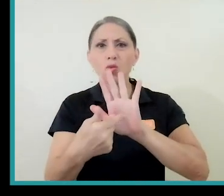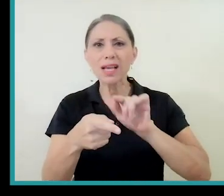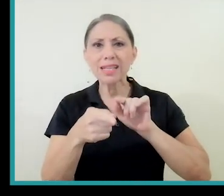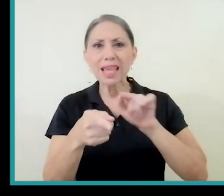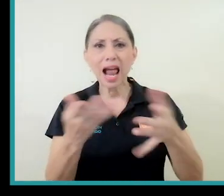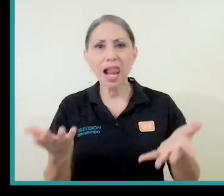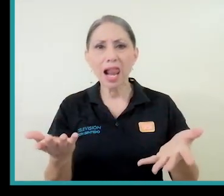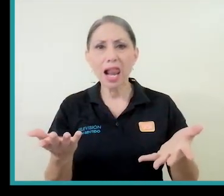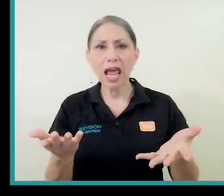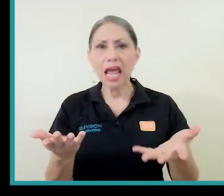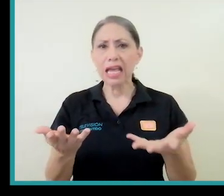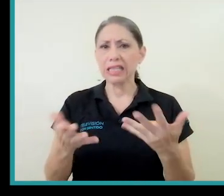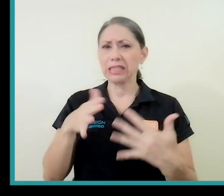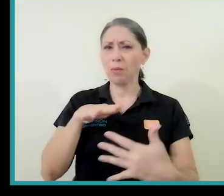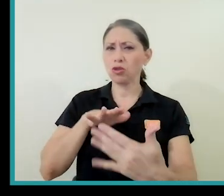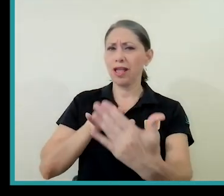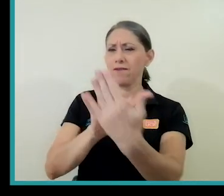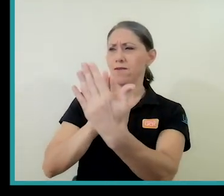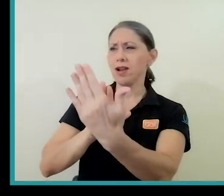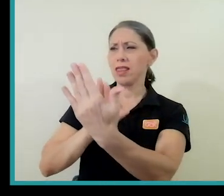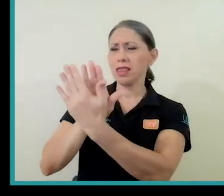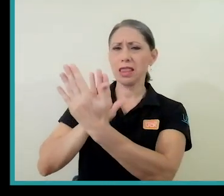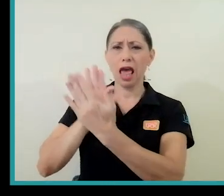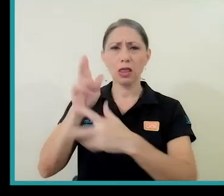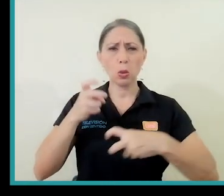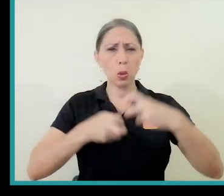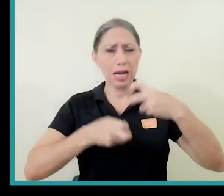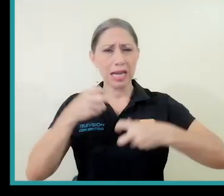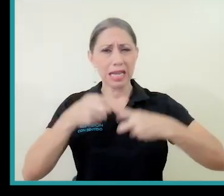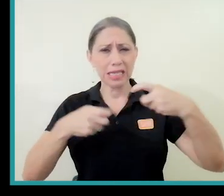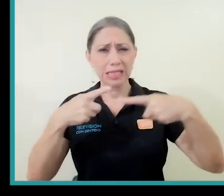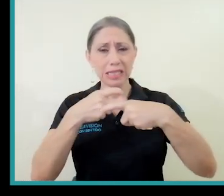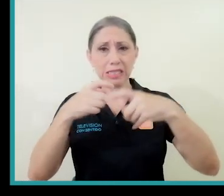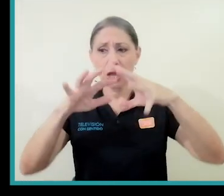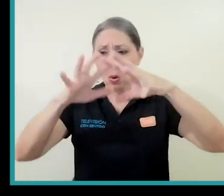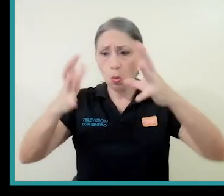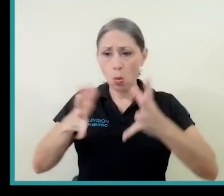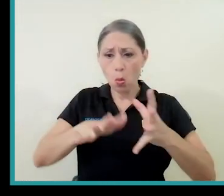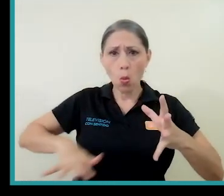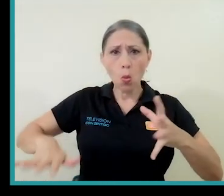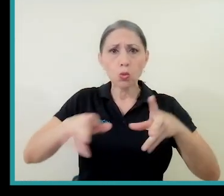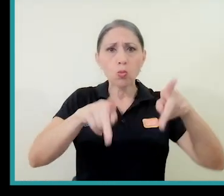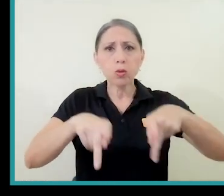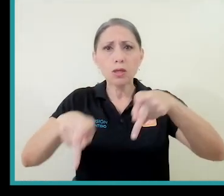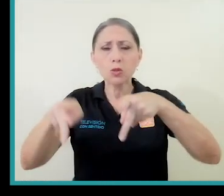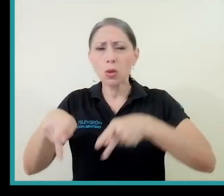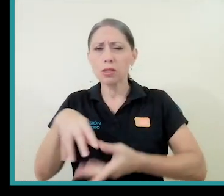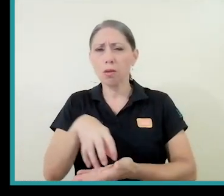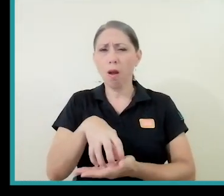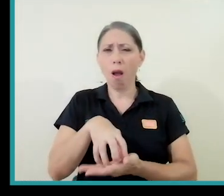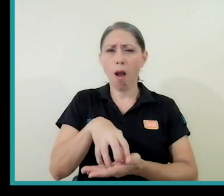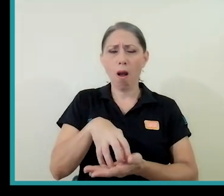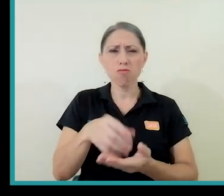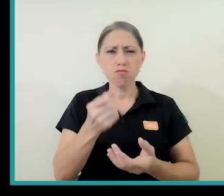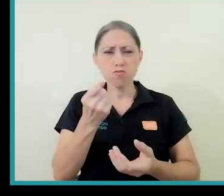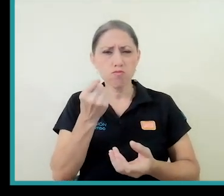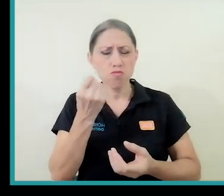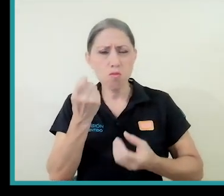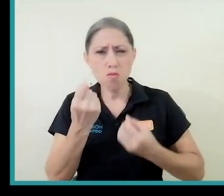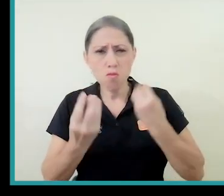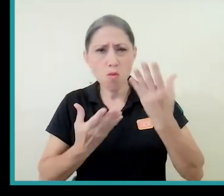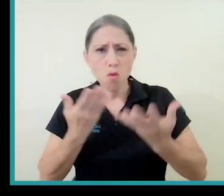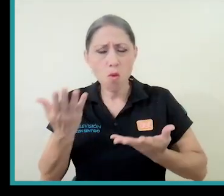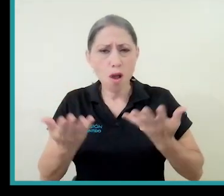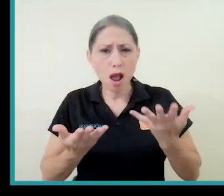Estamos enfrentando una serie de crisis que pone a la humanidad ante grandes interrogantes e incertidumbres que